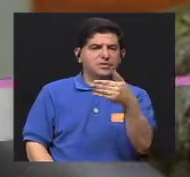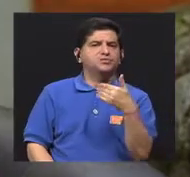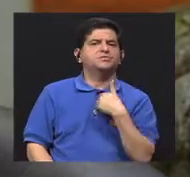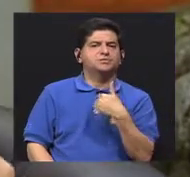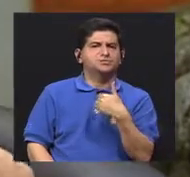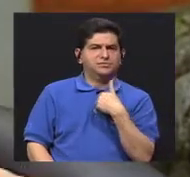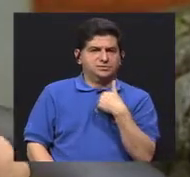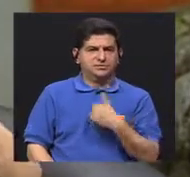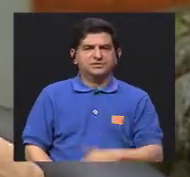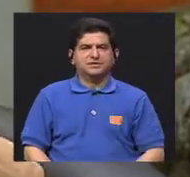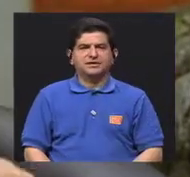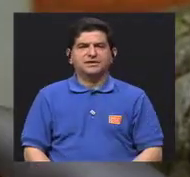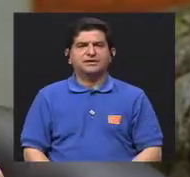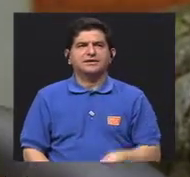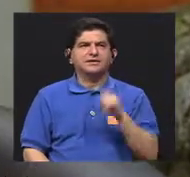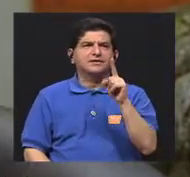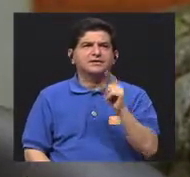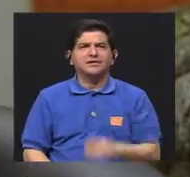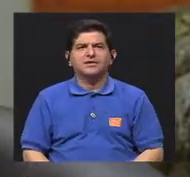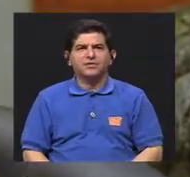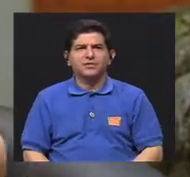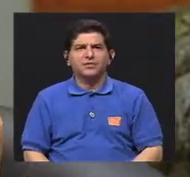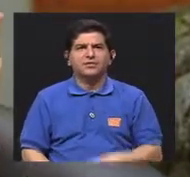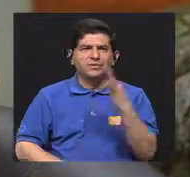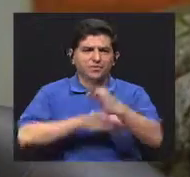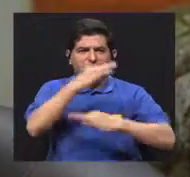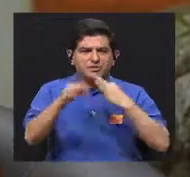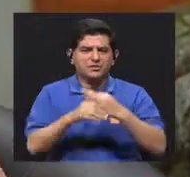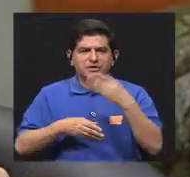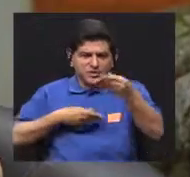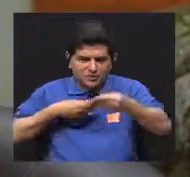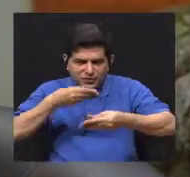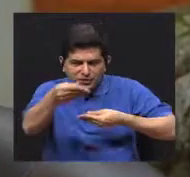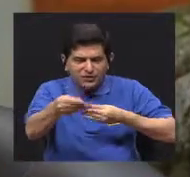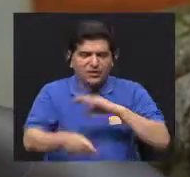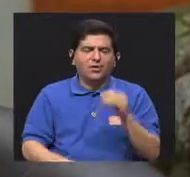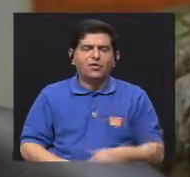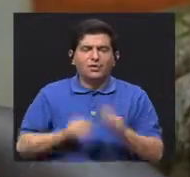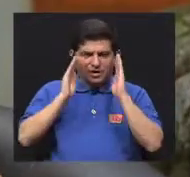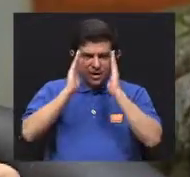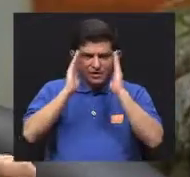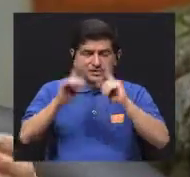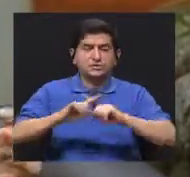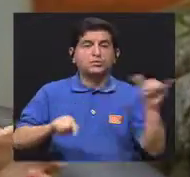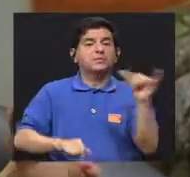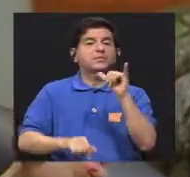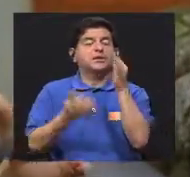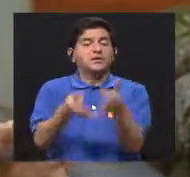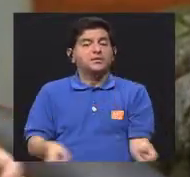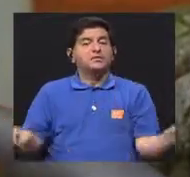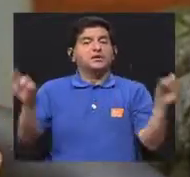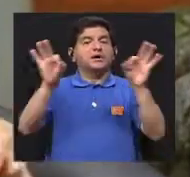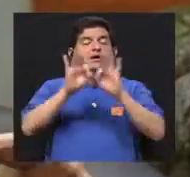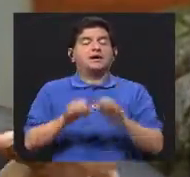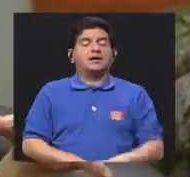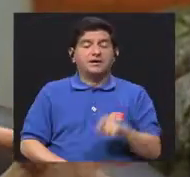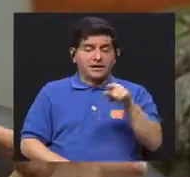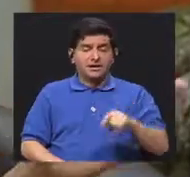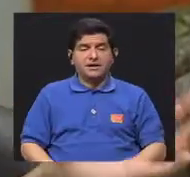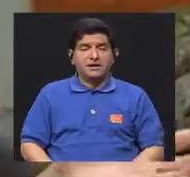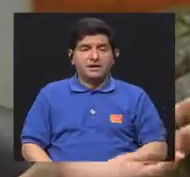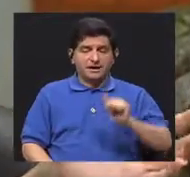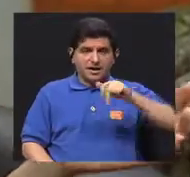cierta retroalimentación, cierto apoyo, cierto seguimiento, pero muy importante también, dentro de esta